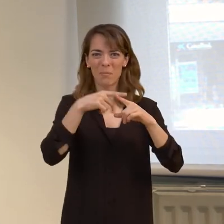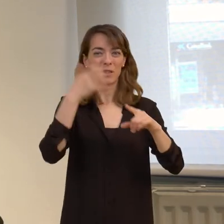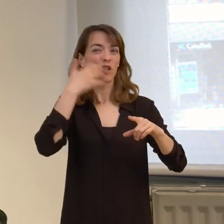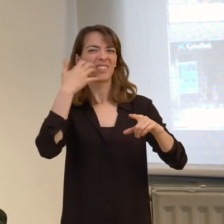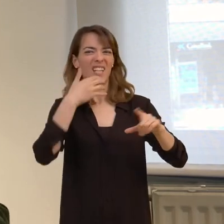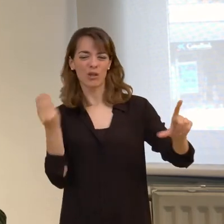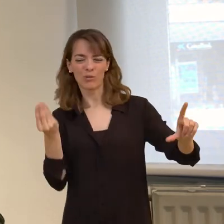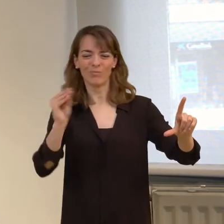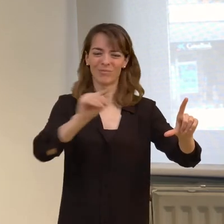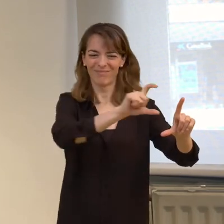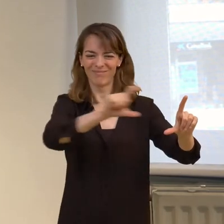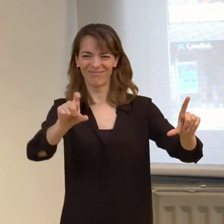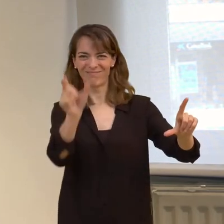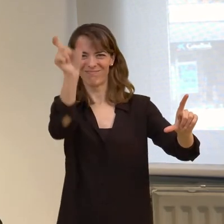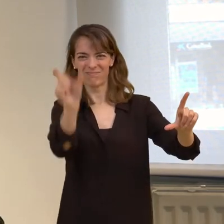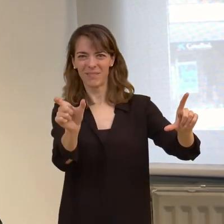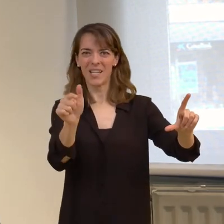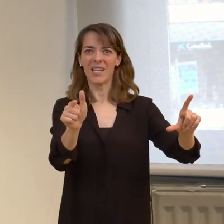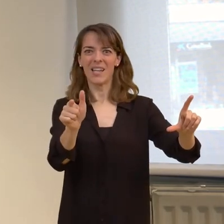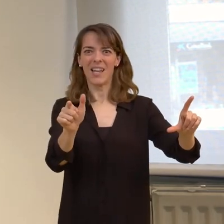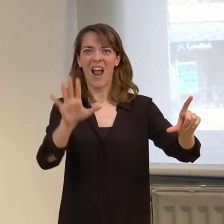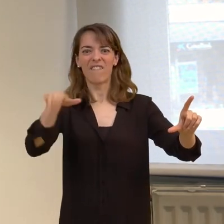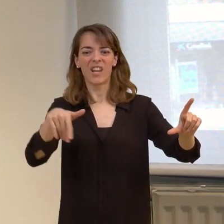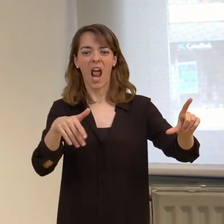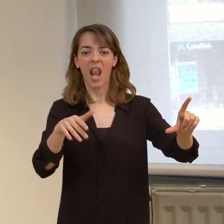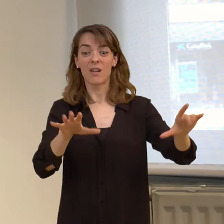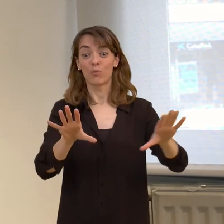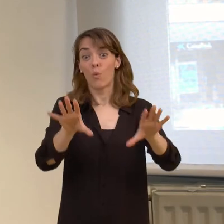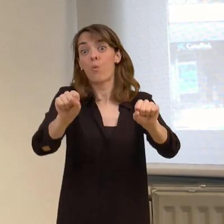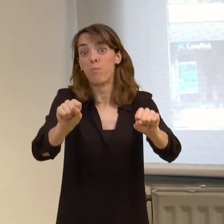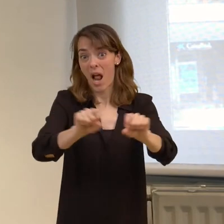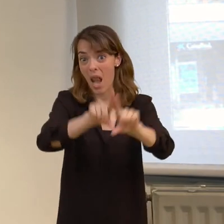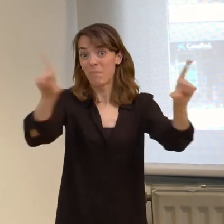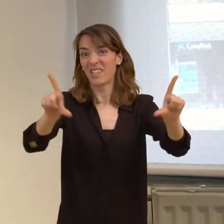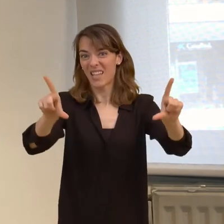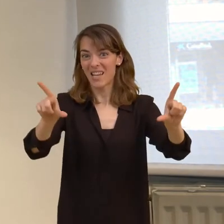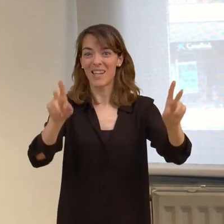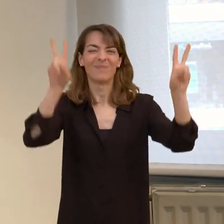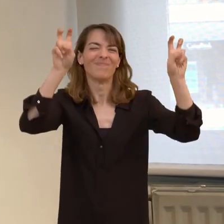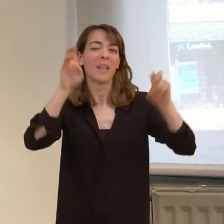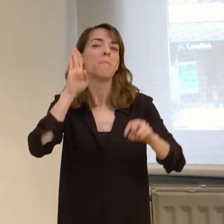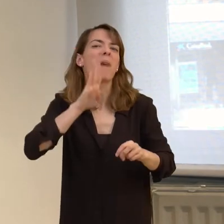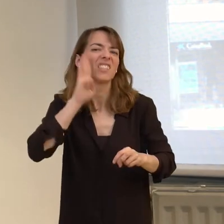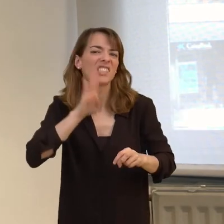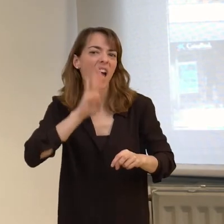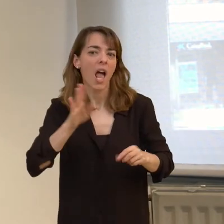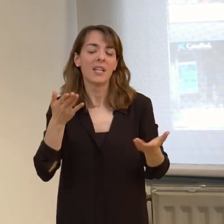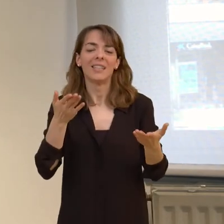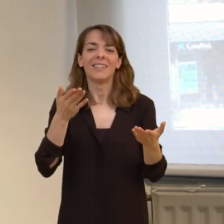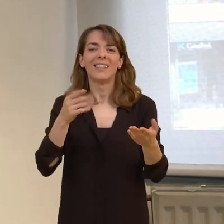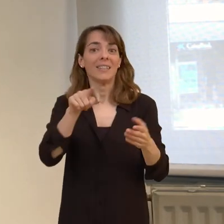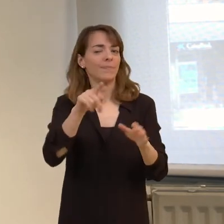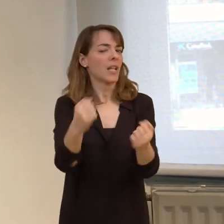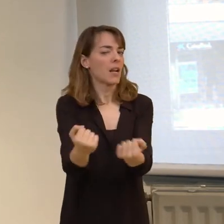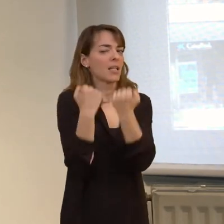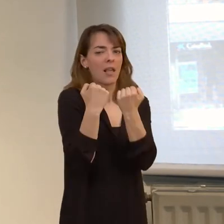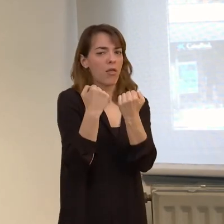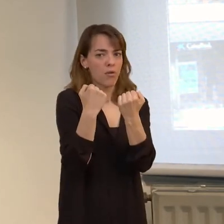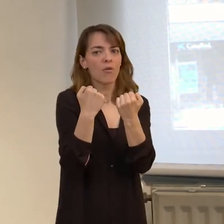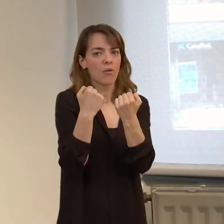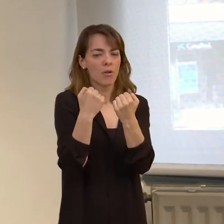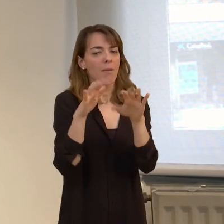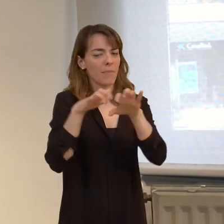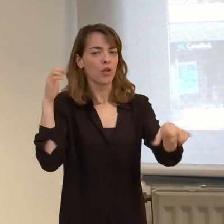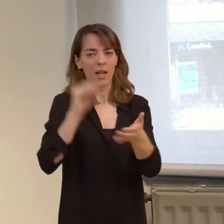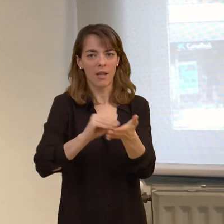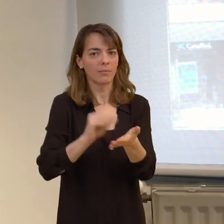anómalo, que inundaba la pantalla, por así decirlo, y manchaba la pantalla y eso ha sido el rechazo más grande que hemos tenido hasta